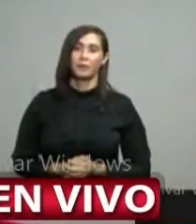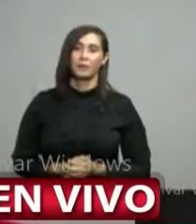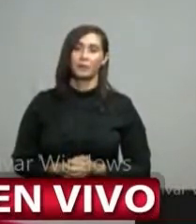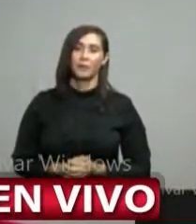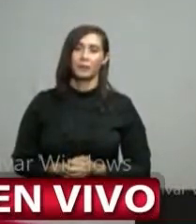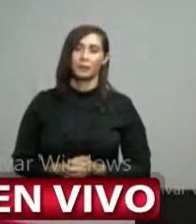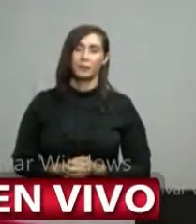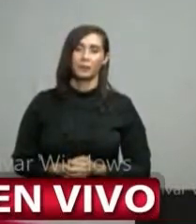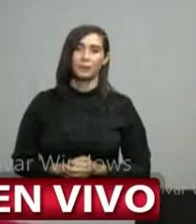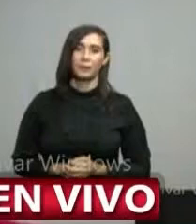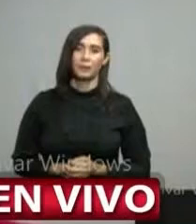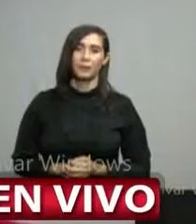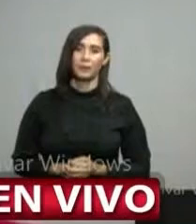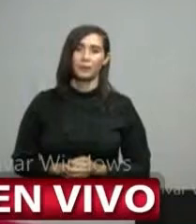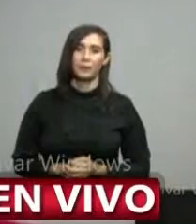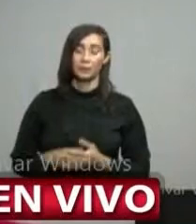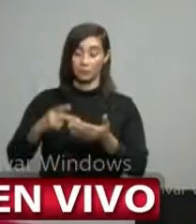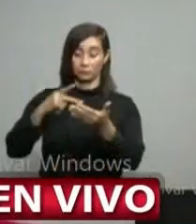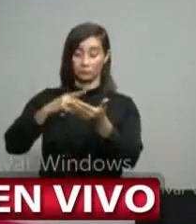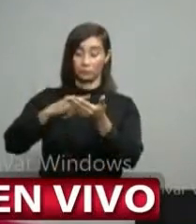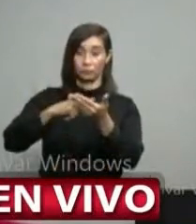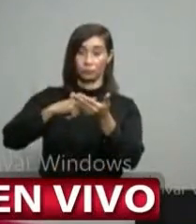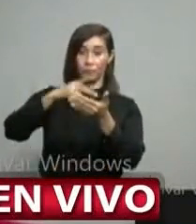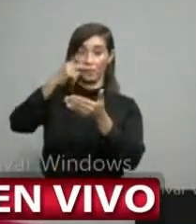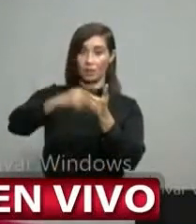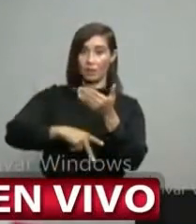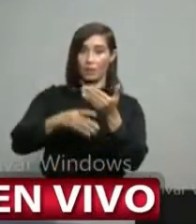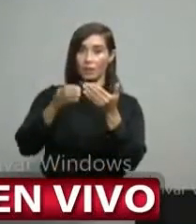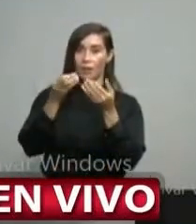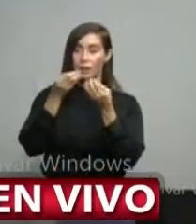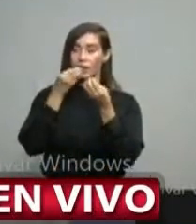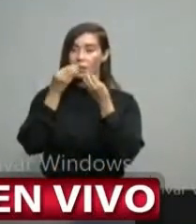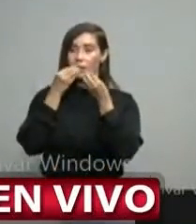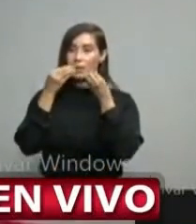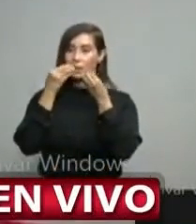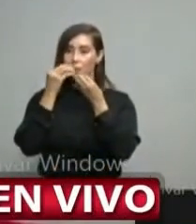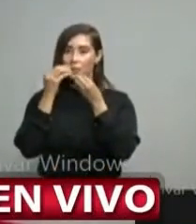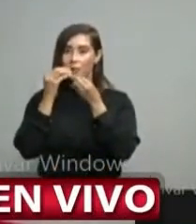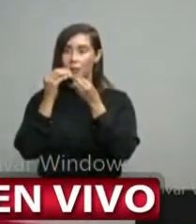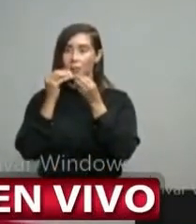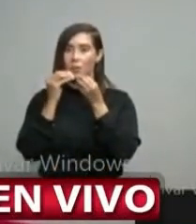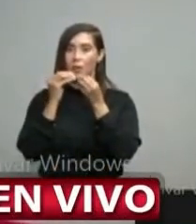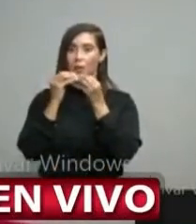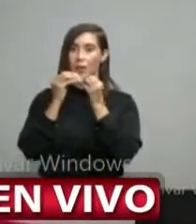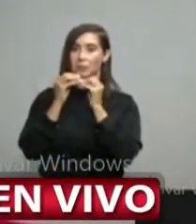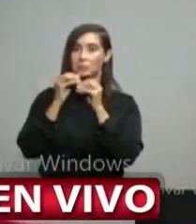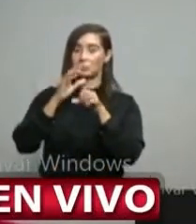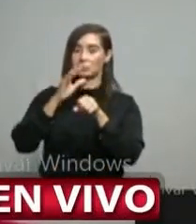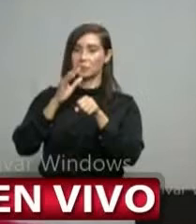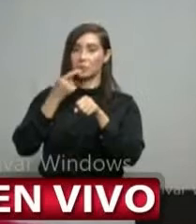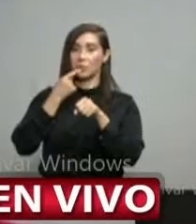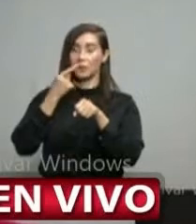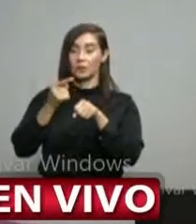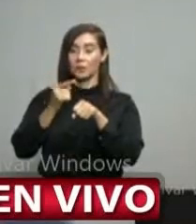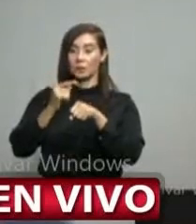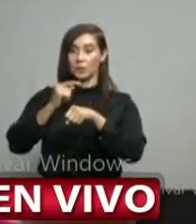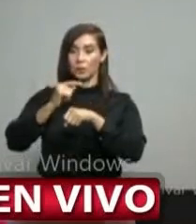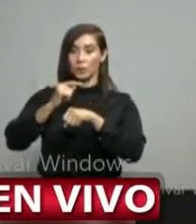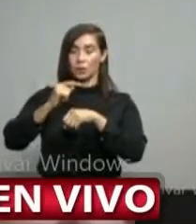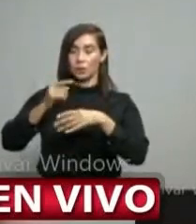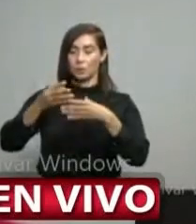el programa mundial de alimento ha anunciado unos corredores alimenticios dentro de lo cual figura